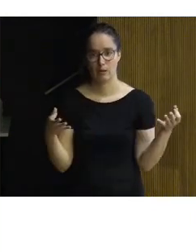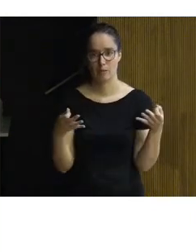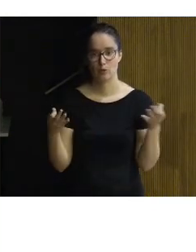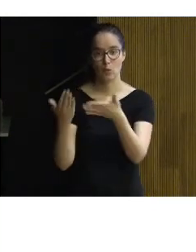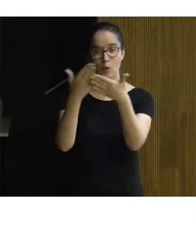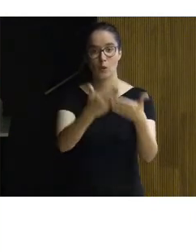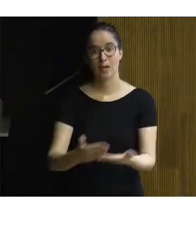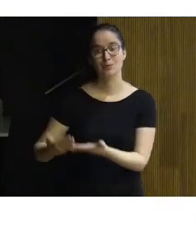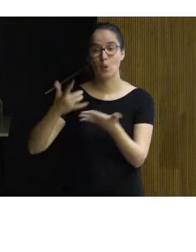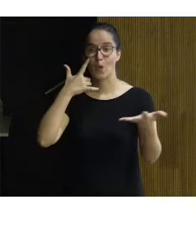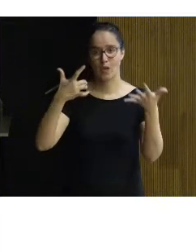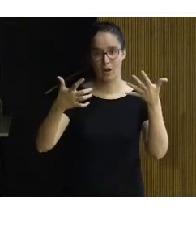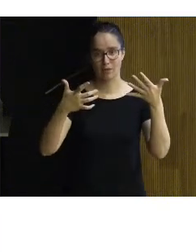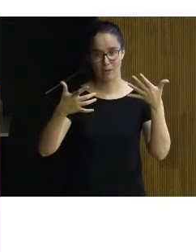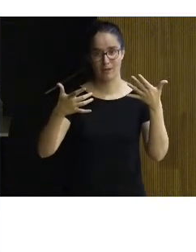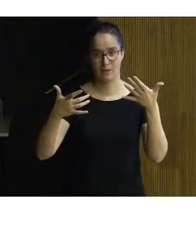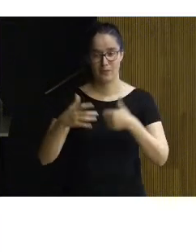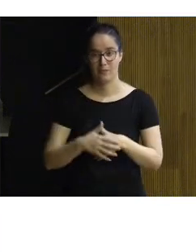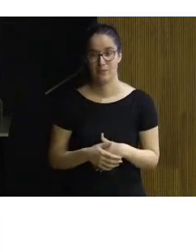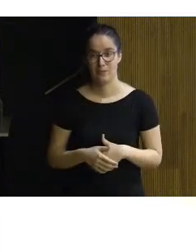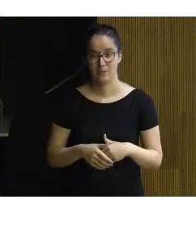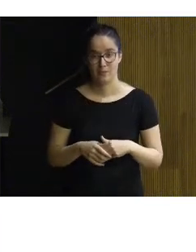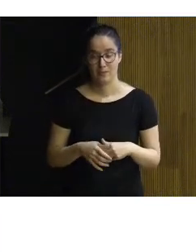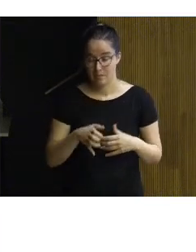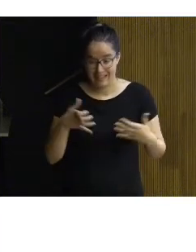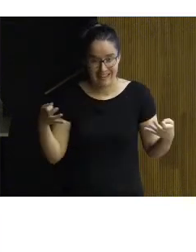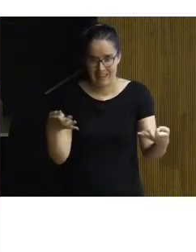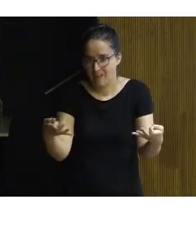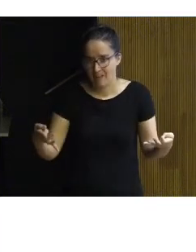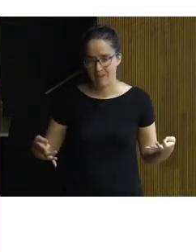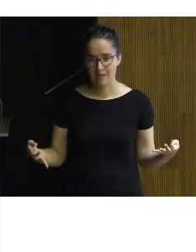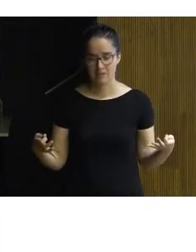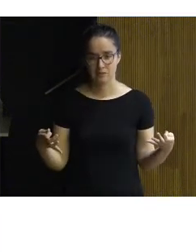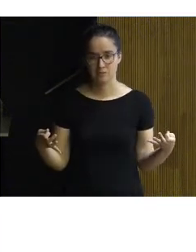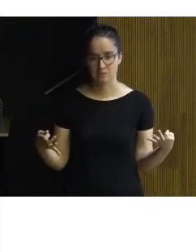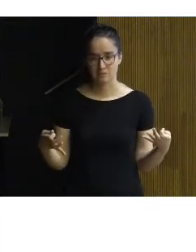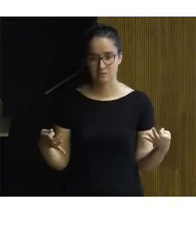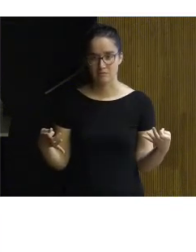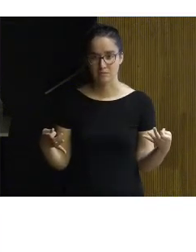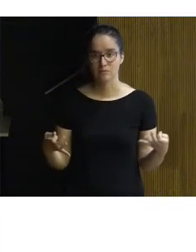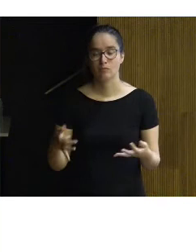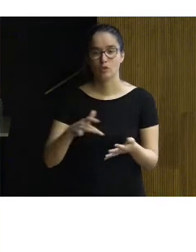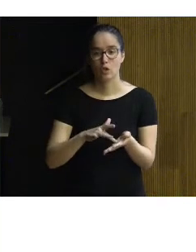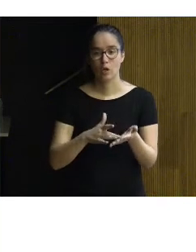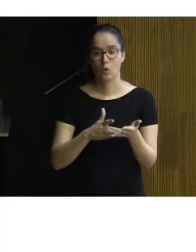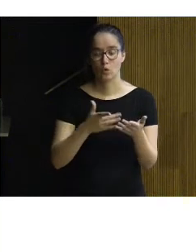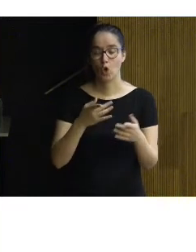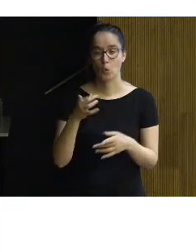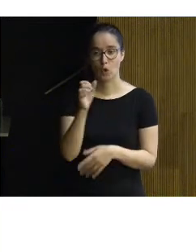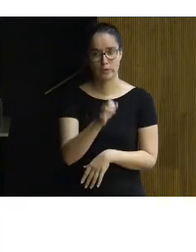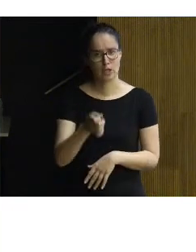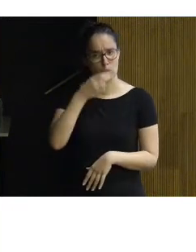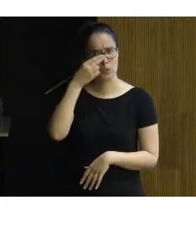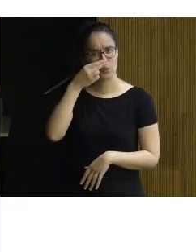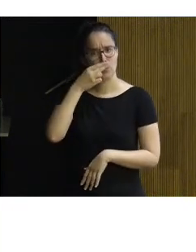estudio del arte. ¿Qué es lo que estaba, qué es lo que había ahora mismo? ¿Qué es lo que se podía hacer? Y tuvimos unas sesiones y unos años súper